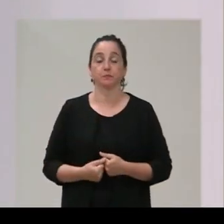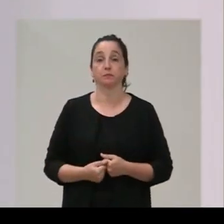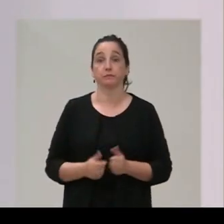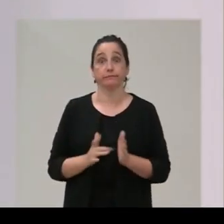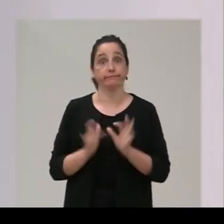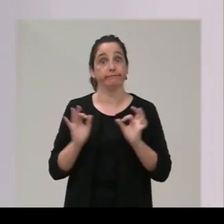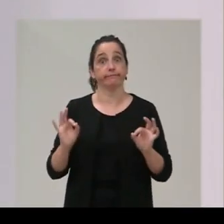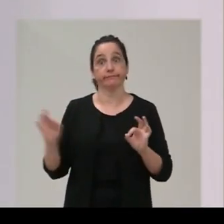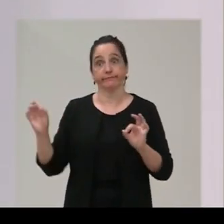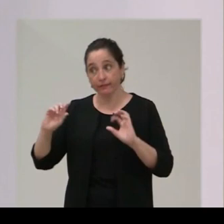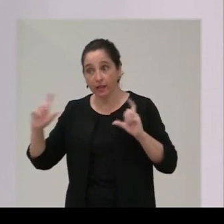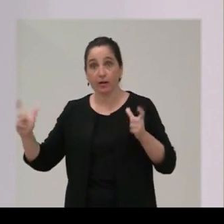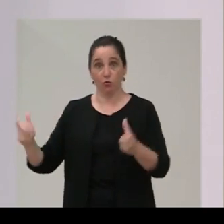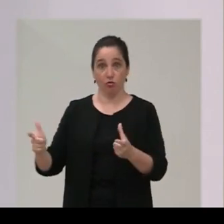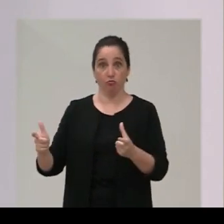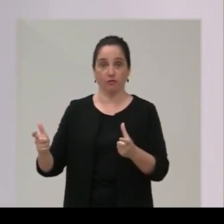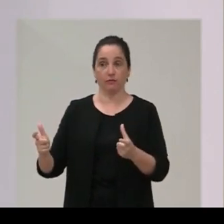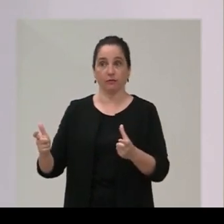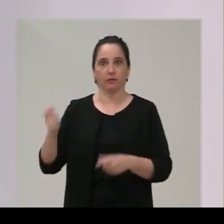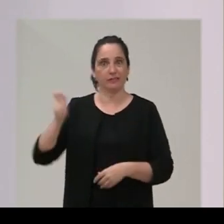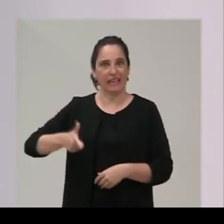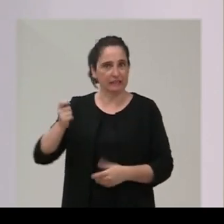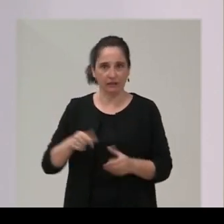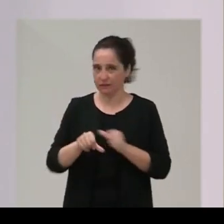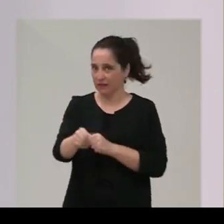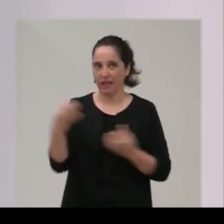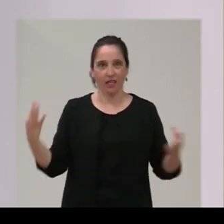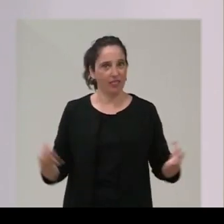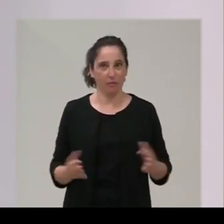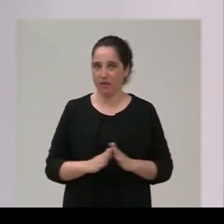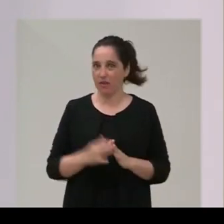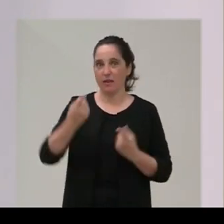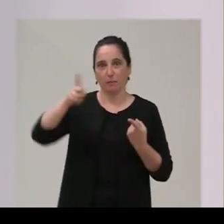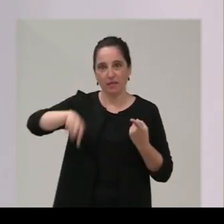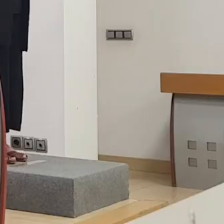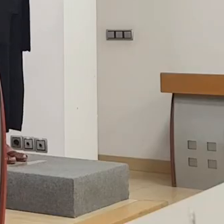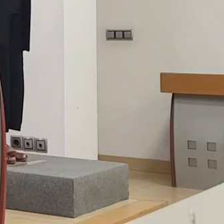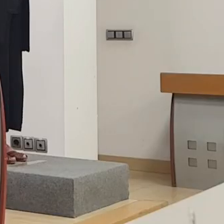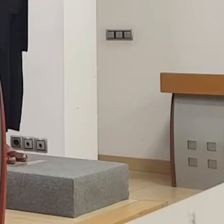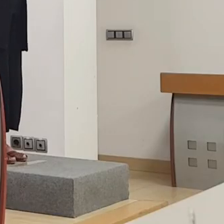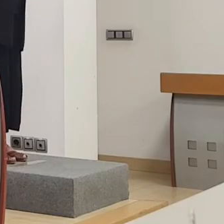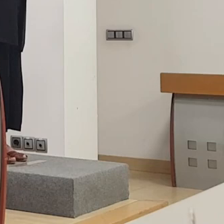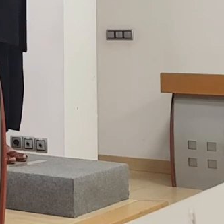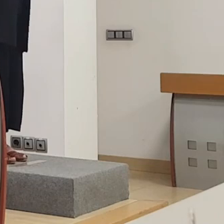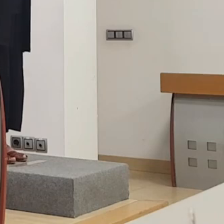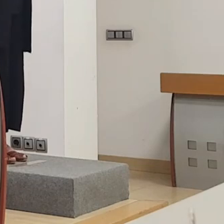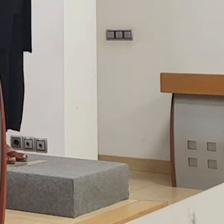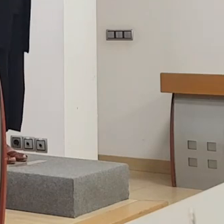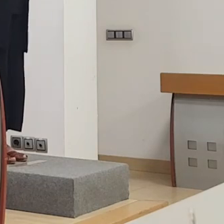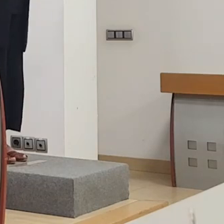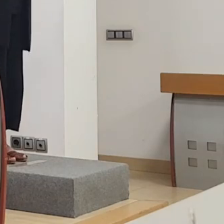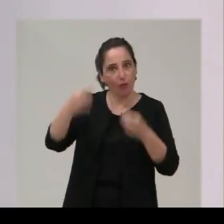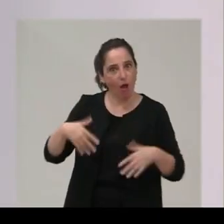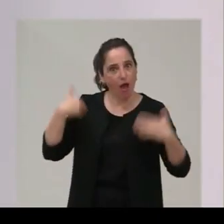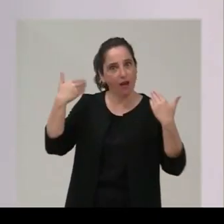Es una reunión habitual, es una reunión que todos los meses de septiembre solíamos